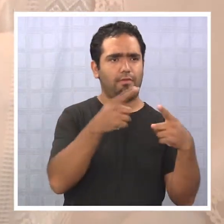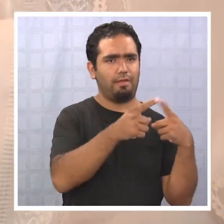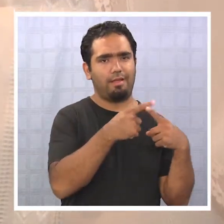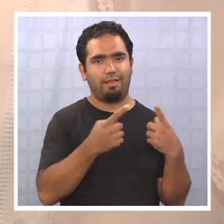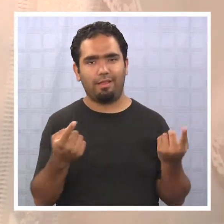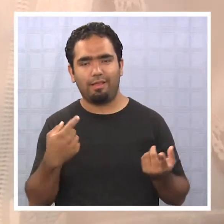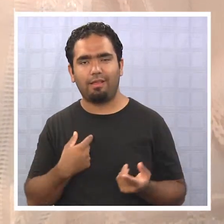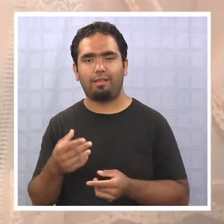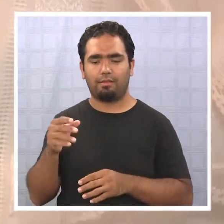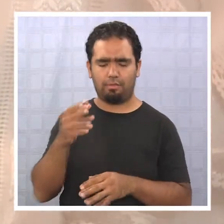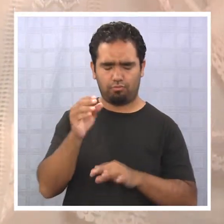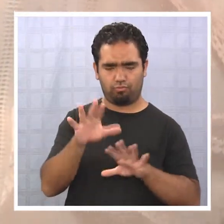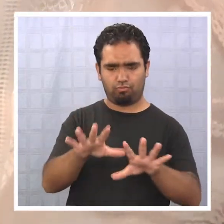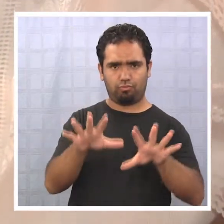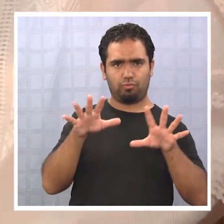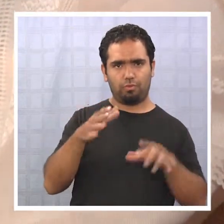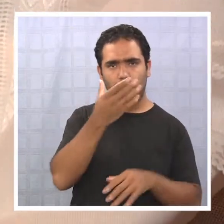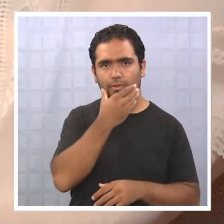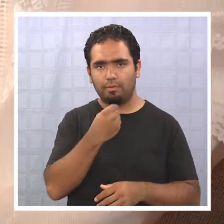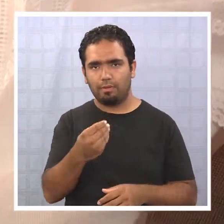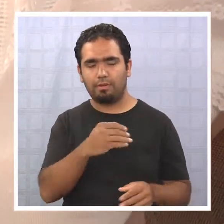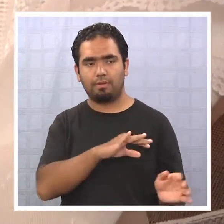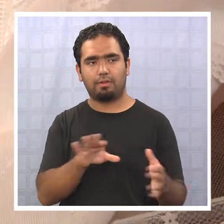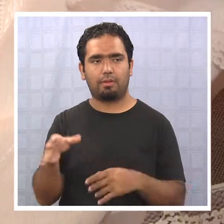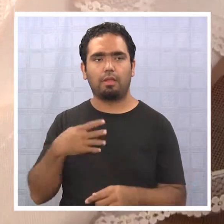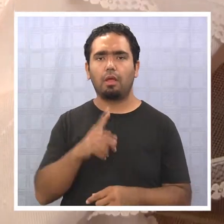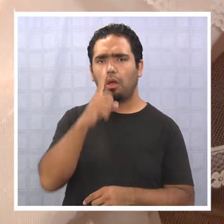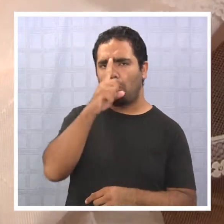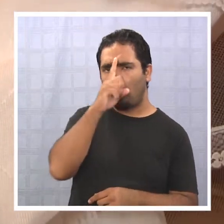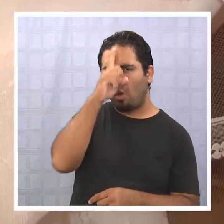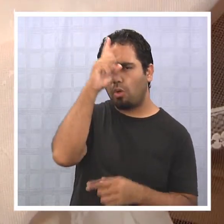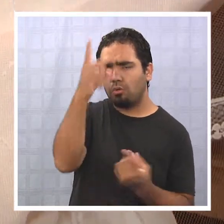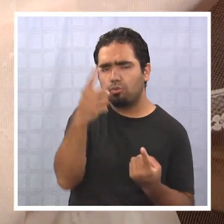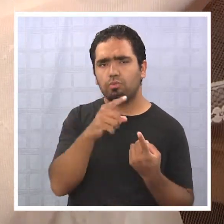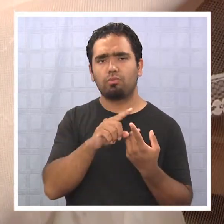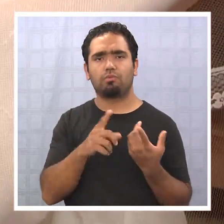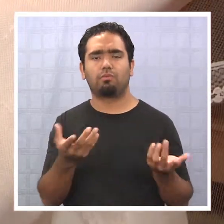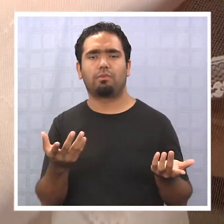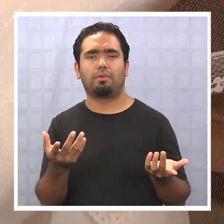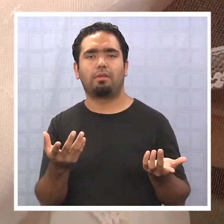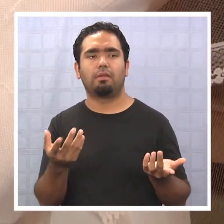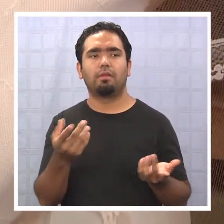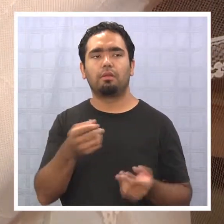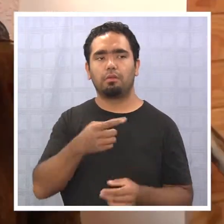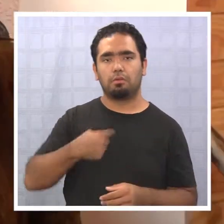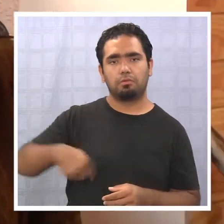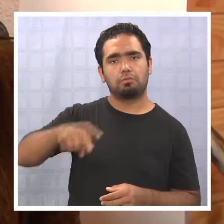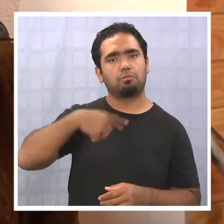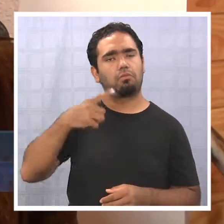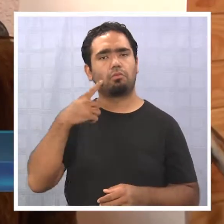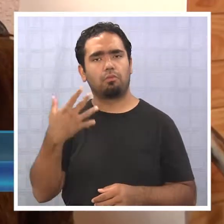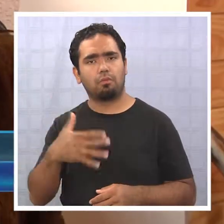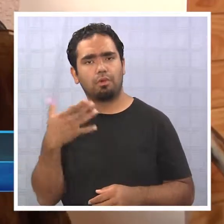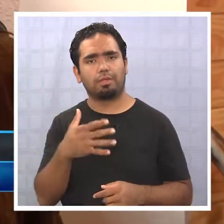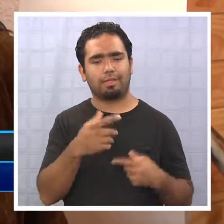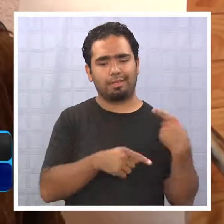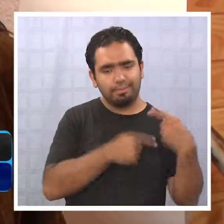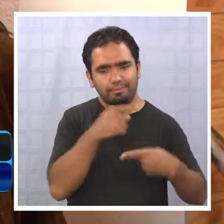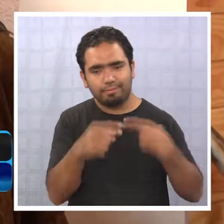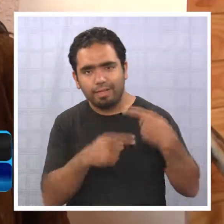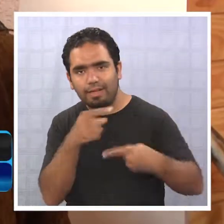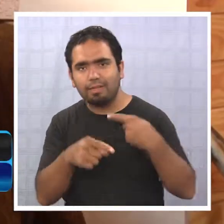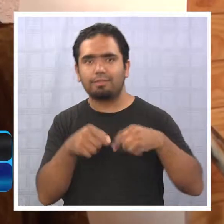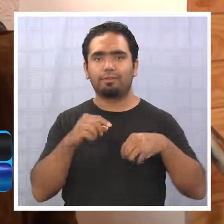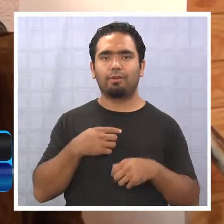tejidos, toallas, sábanas, bordados, flores de papel, entre otras manualidades. Lo que son las costumbres, por supuesto